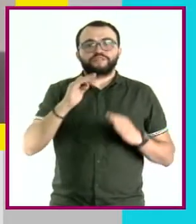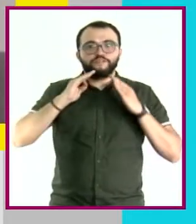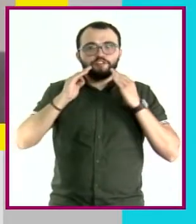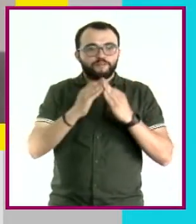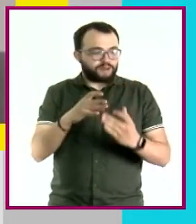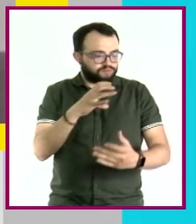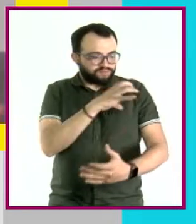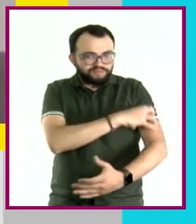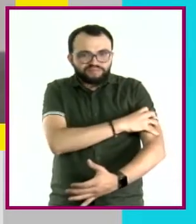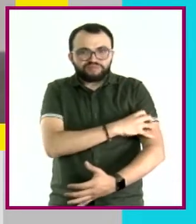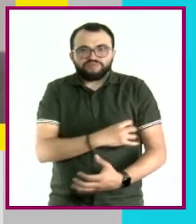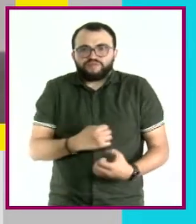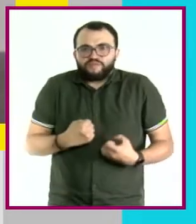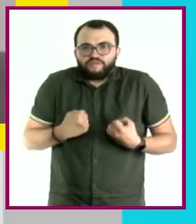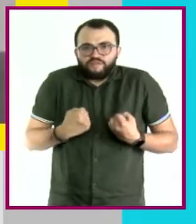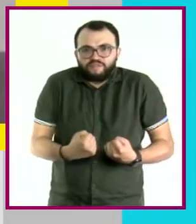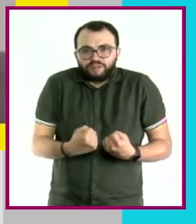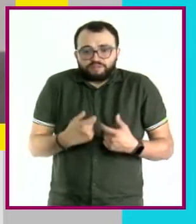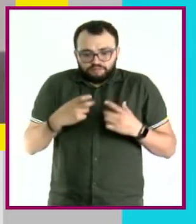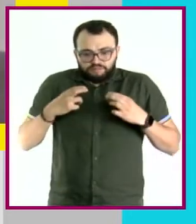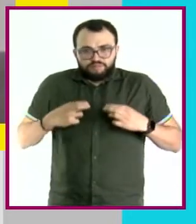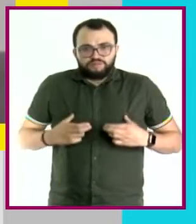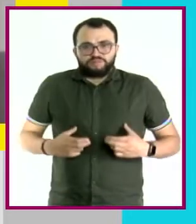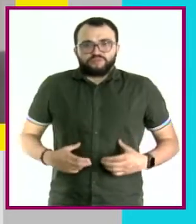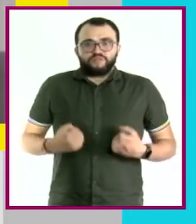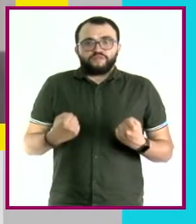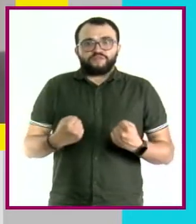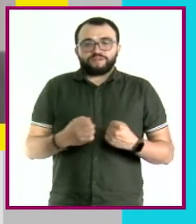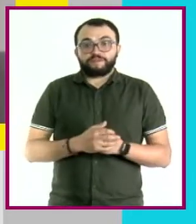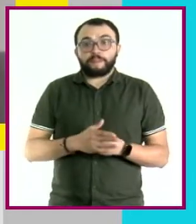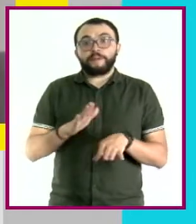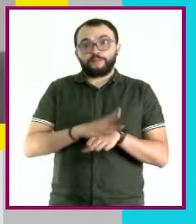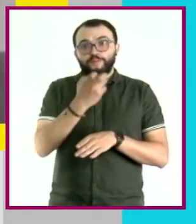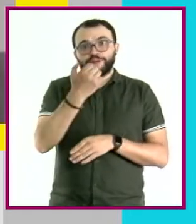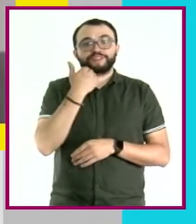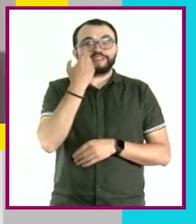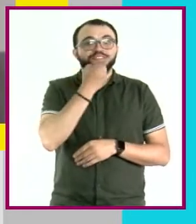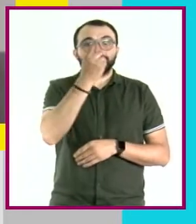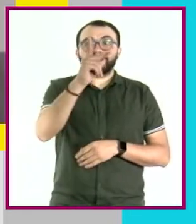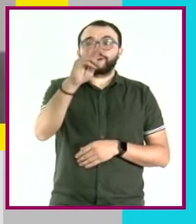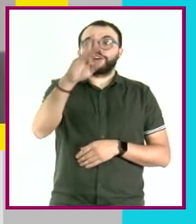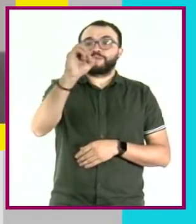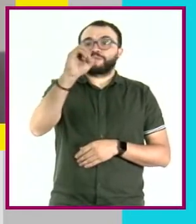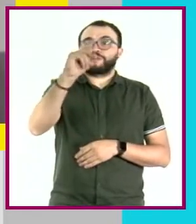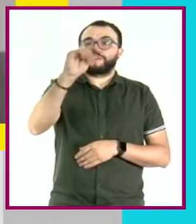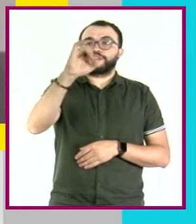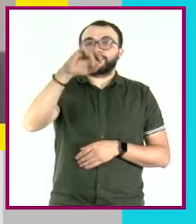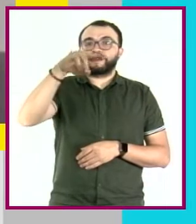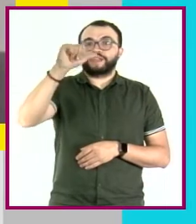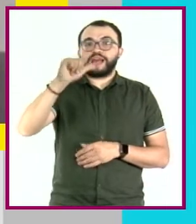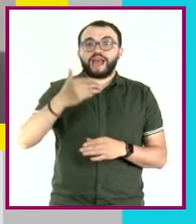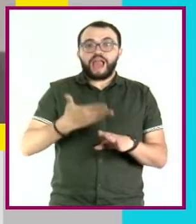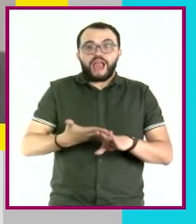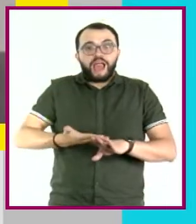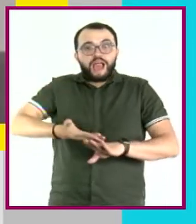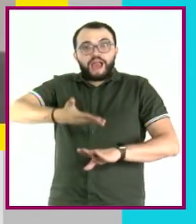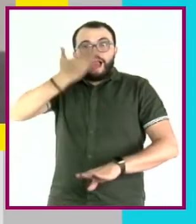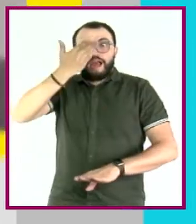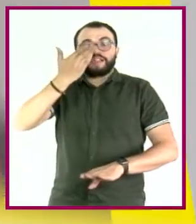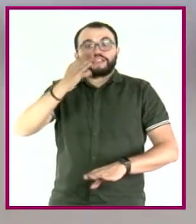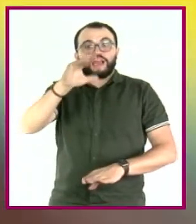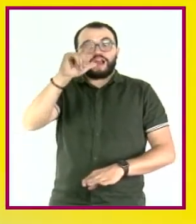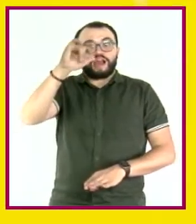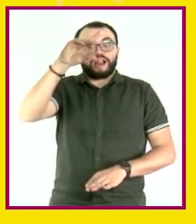soporte y estructura a todo nuestro cuerpo. Es por esto que se les denomina proteínas de alta calidad o proteínas de alto valor